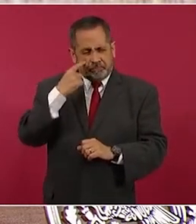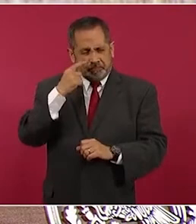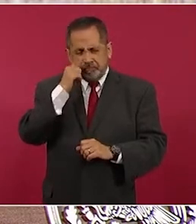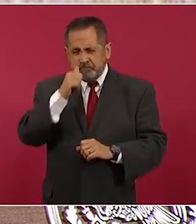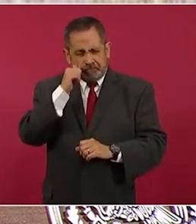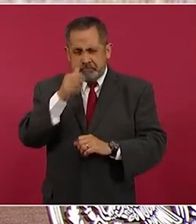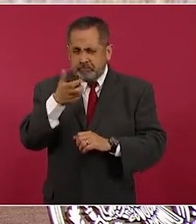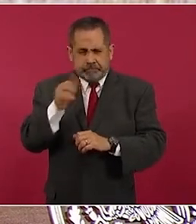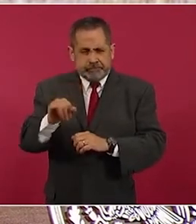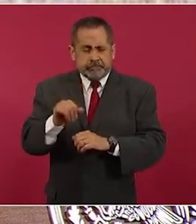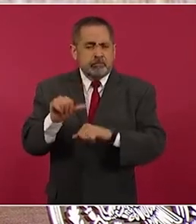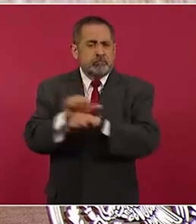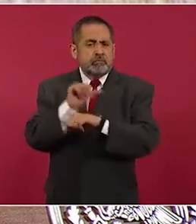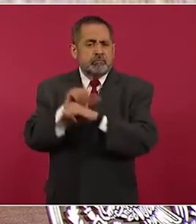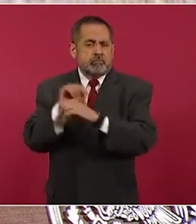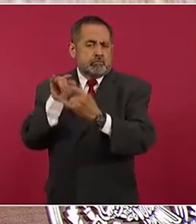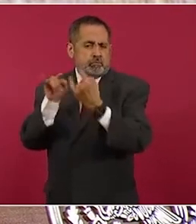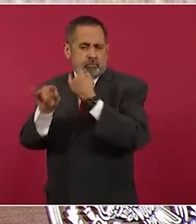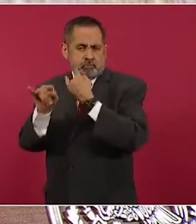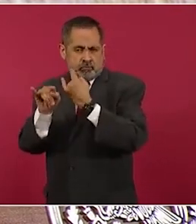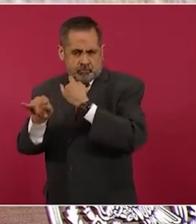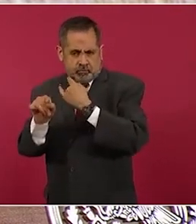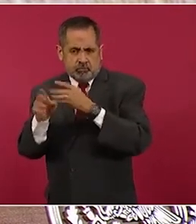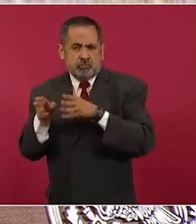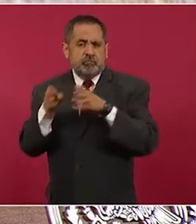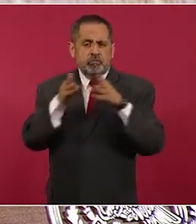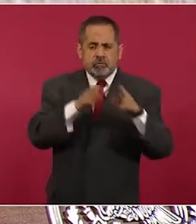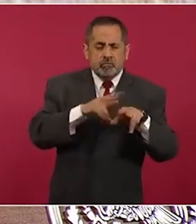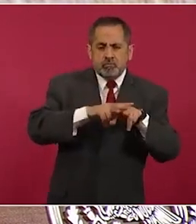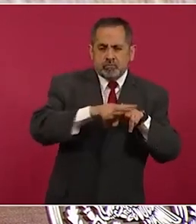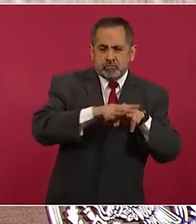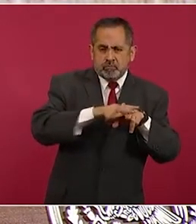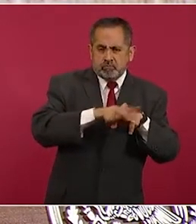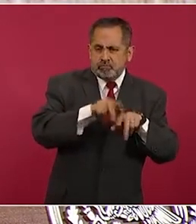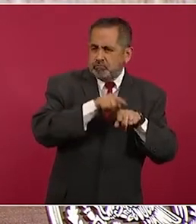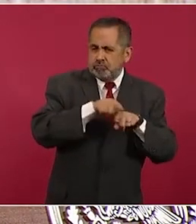y en el mismo derecho de vía va el tren.